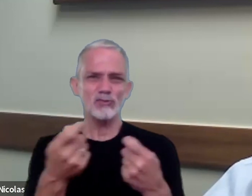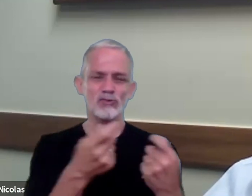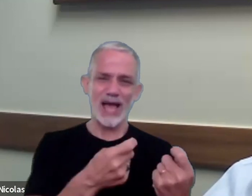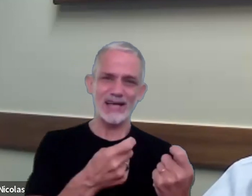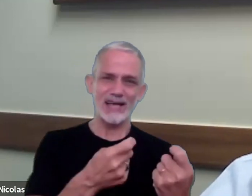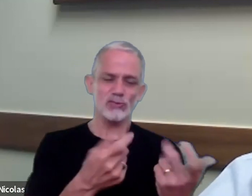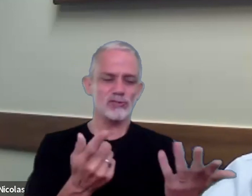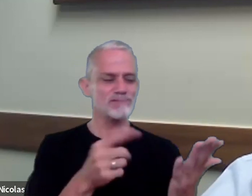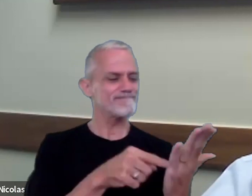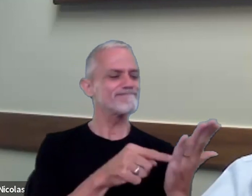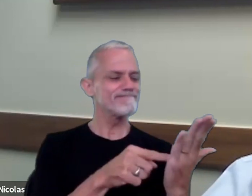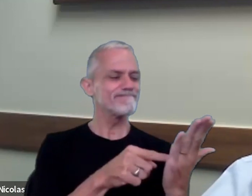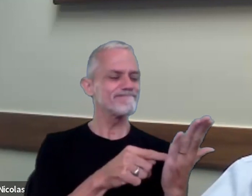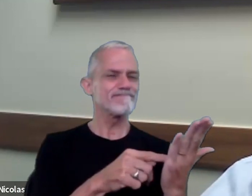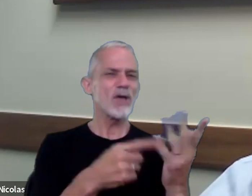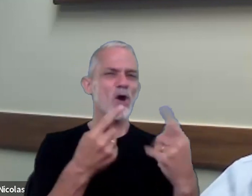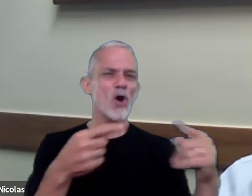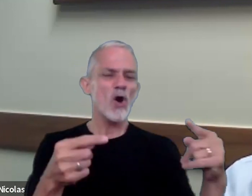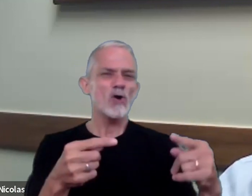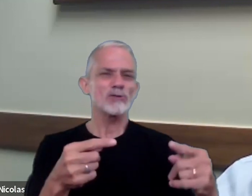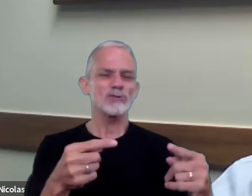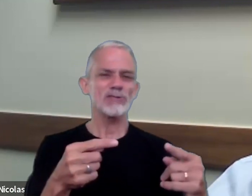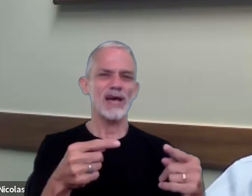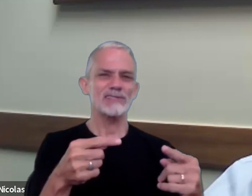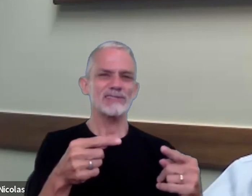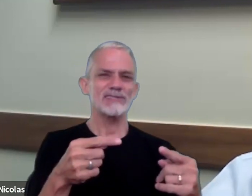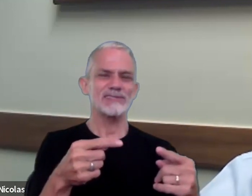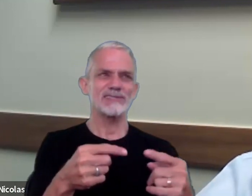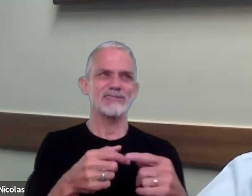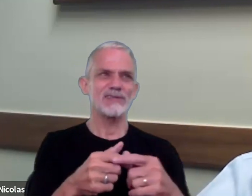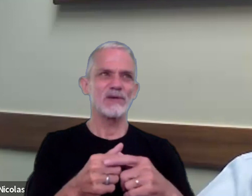excluir aspectos que